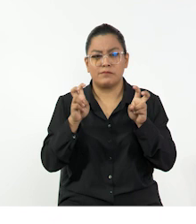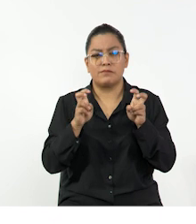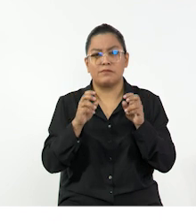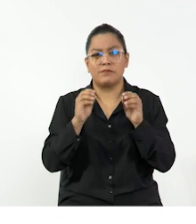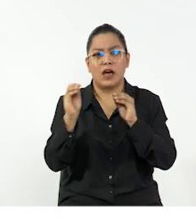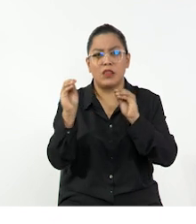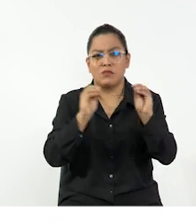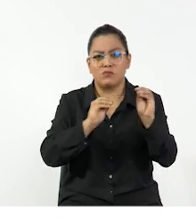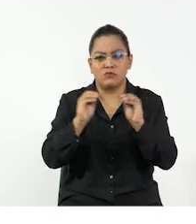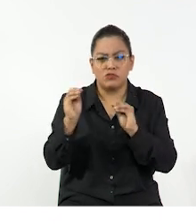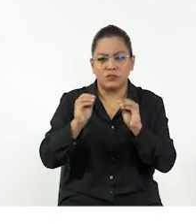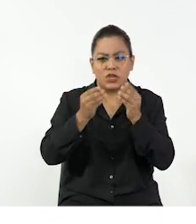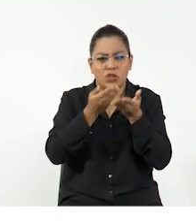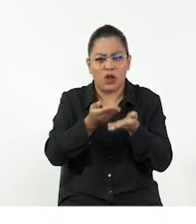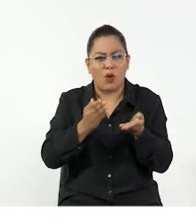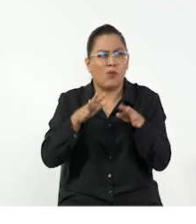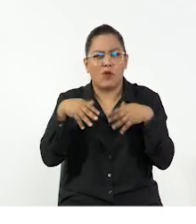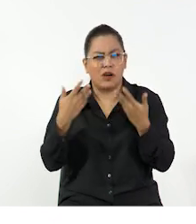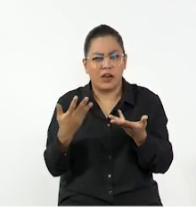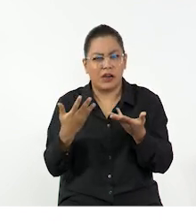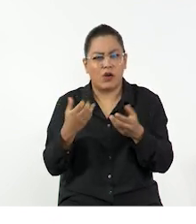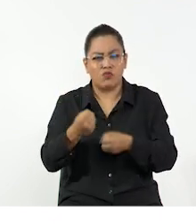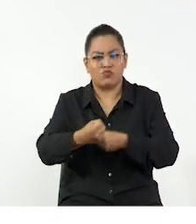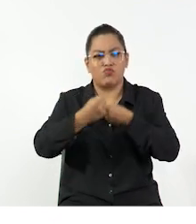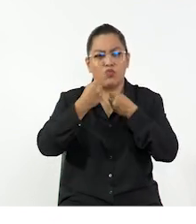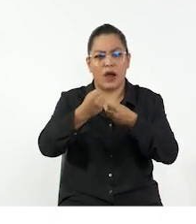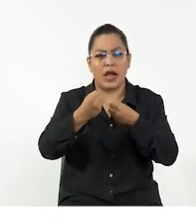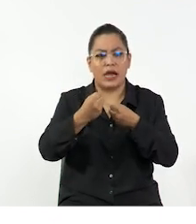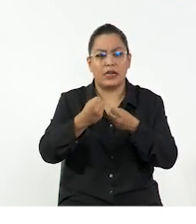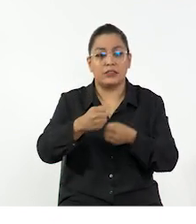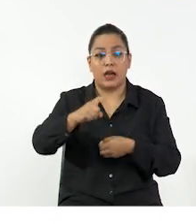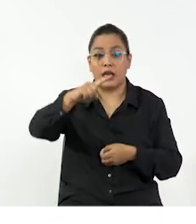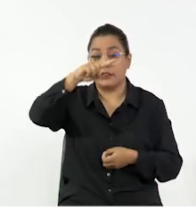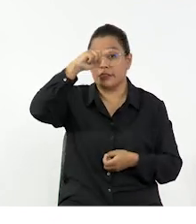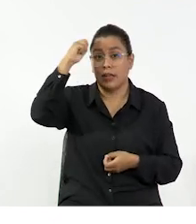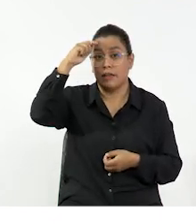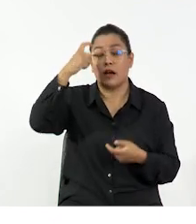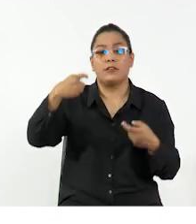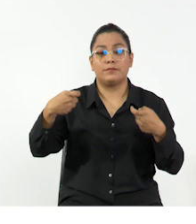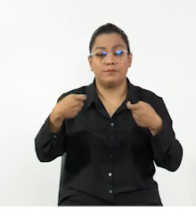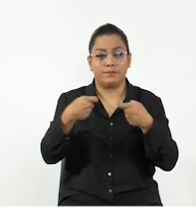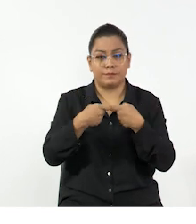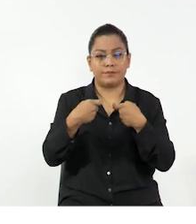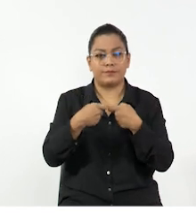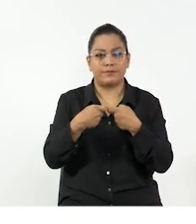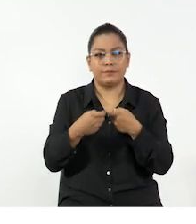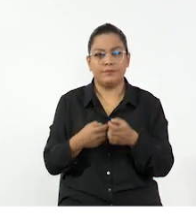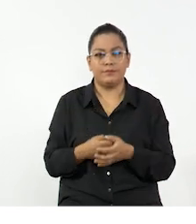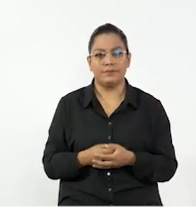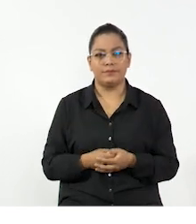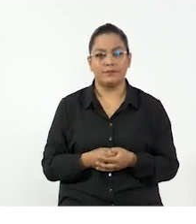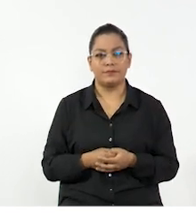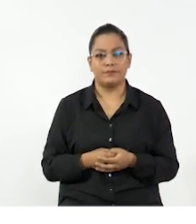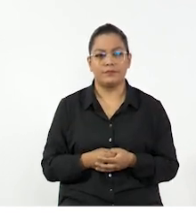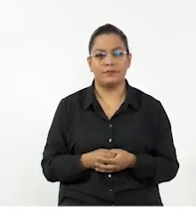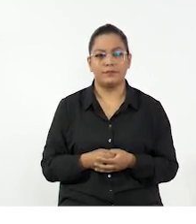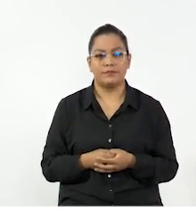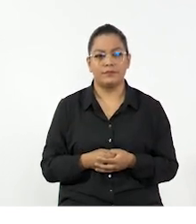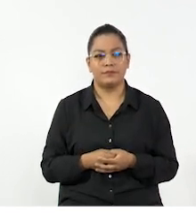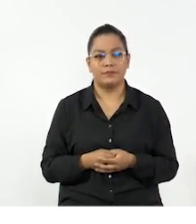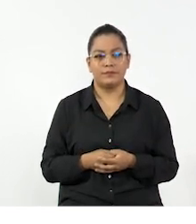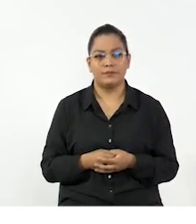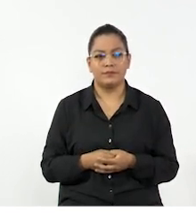fenómeno, por qué se mueven los cuerpos, como la fuerza, el trabajo y la energía.